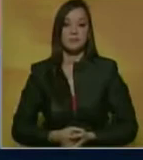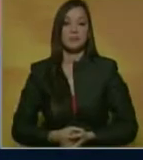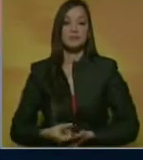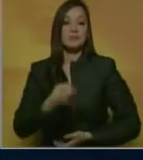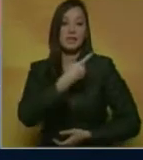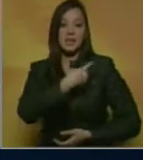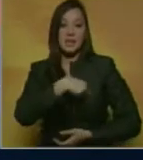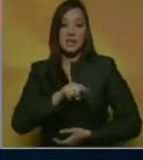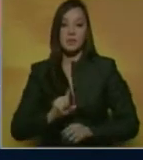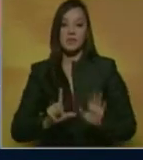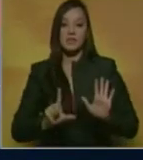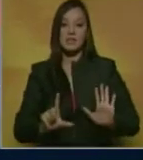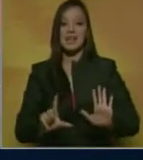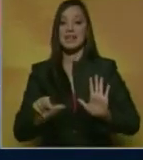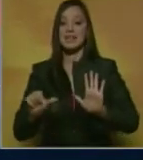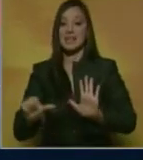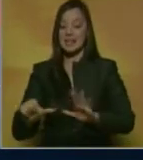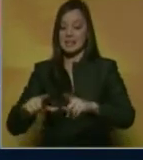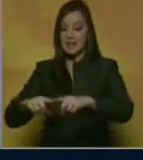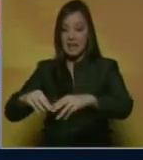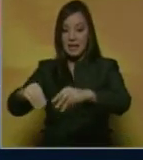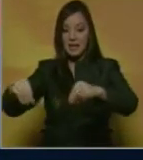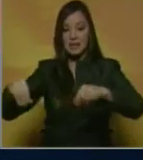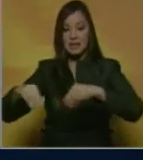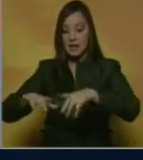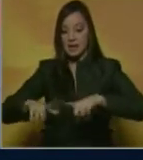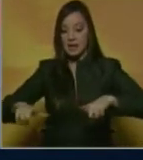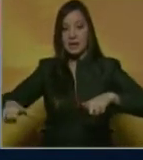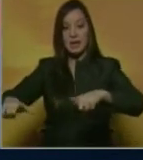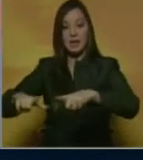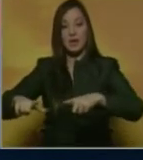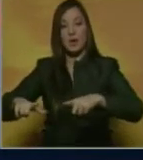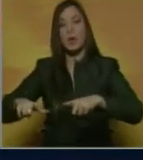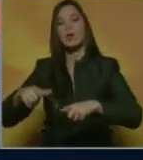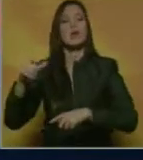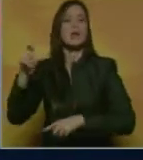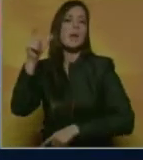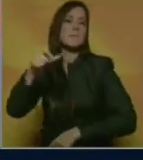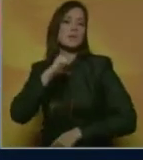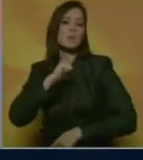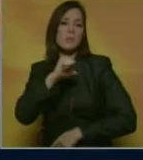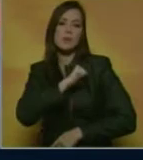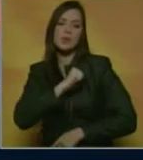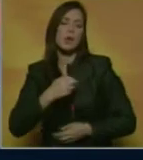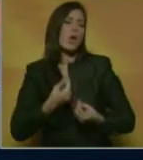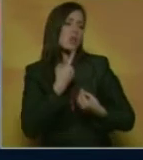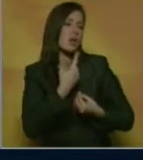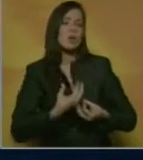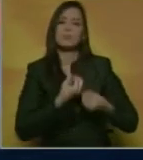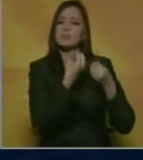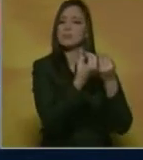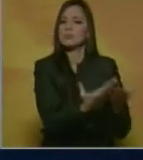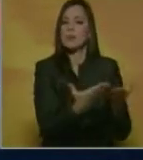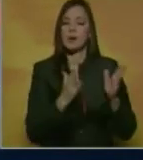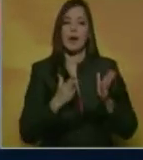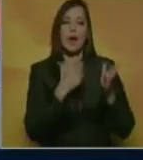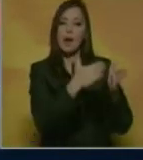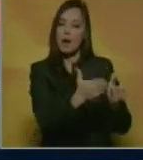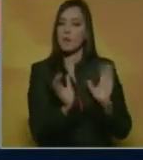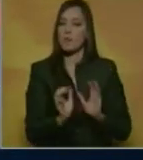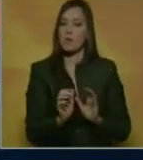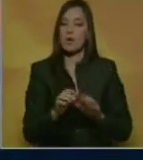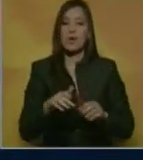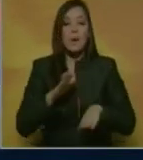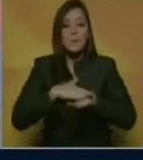Tenemos 76 de estos terrenos que han sido donados por particulares, por empresas que, bueno, que han tenido allí esos